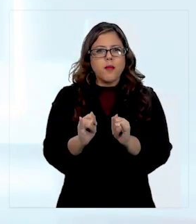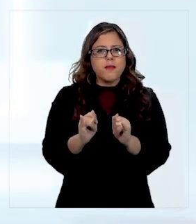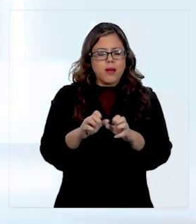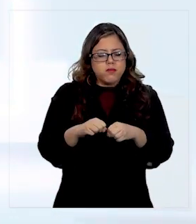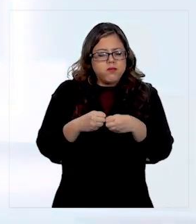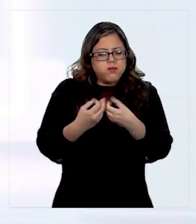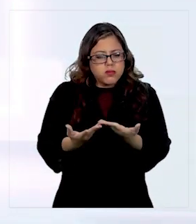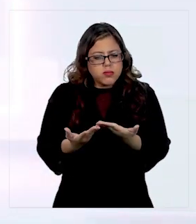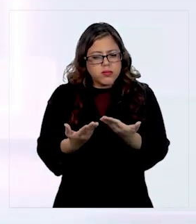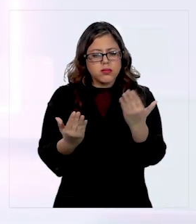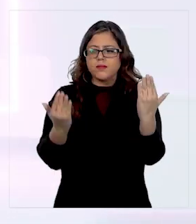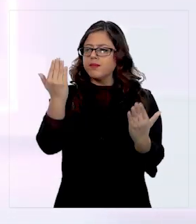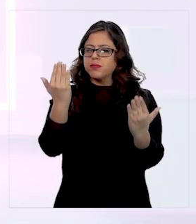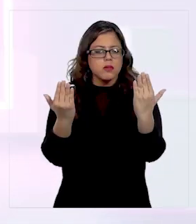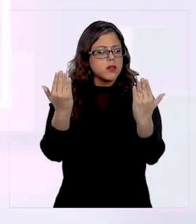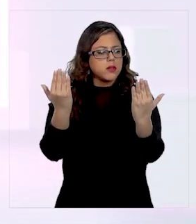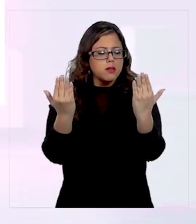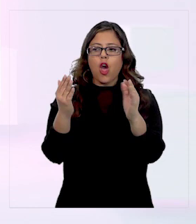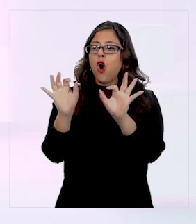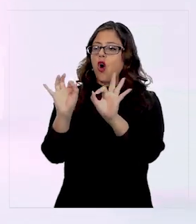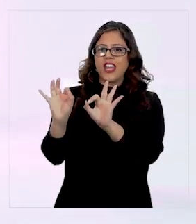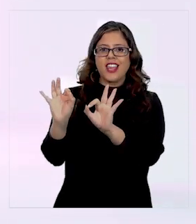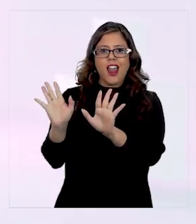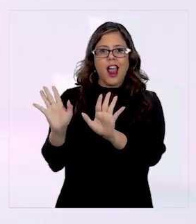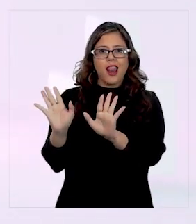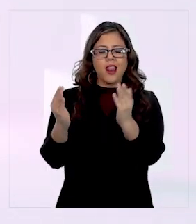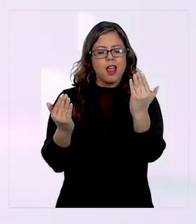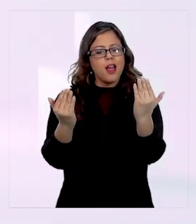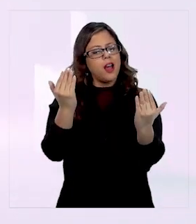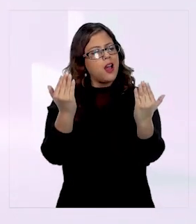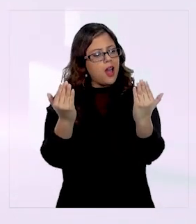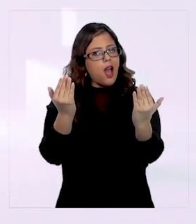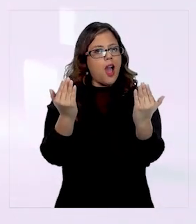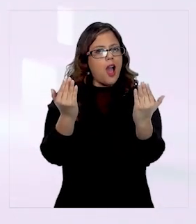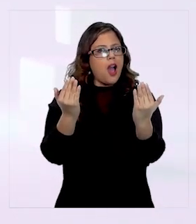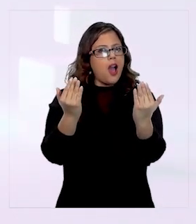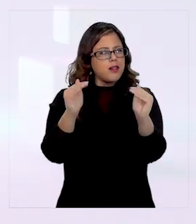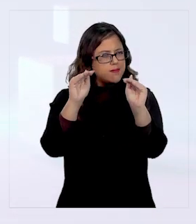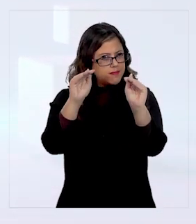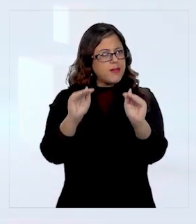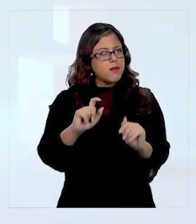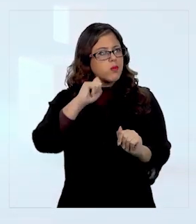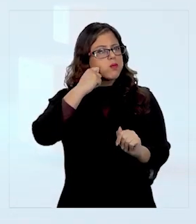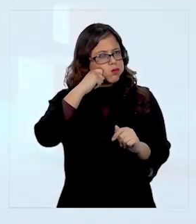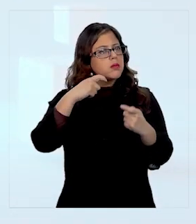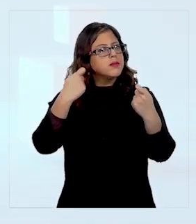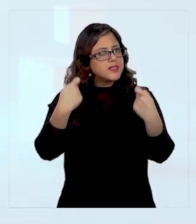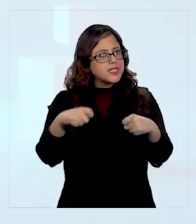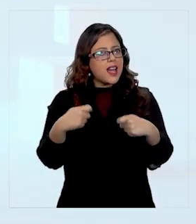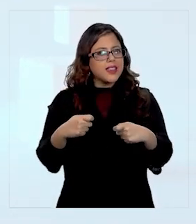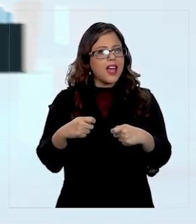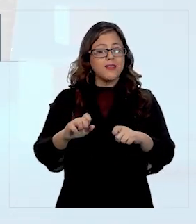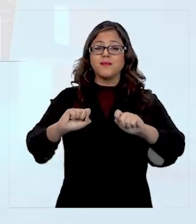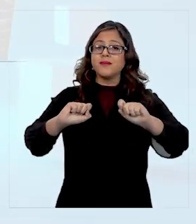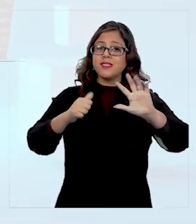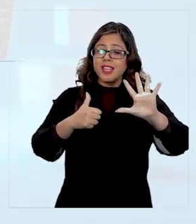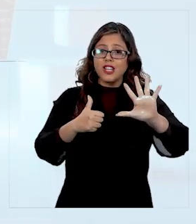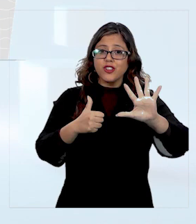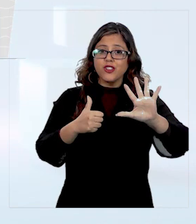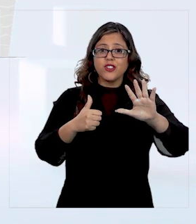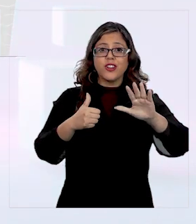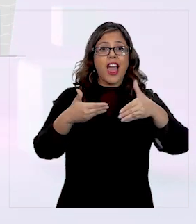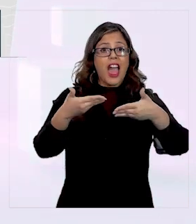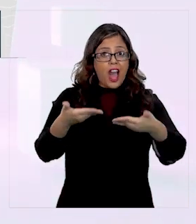Luego, compara tu versión con la original, asegurándote de mantener el mismo significado. 6.